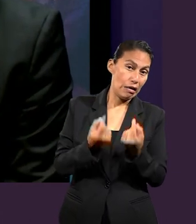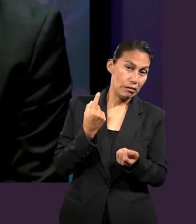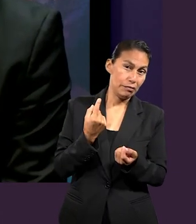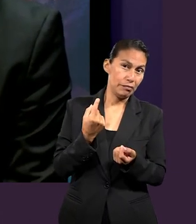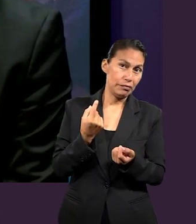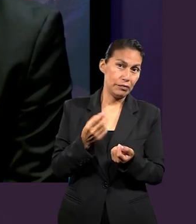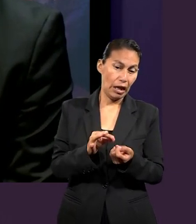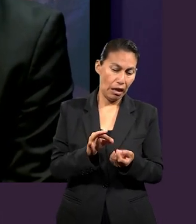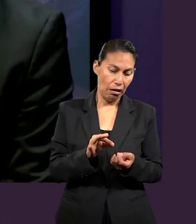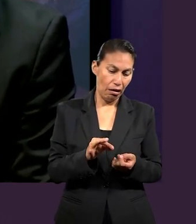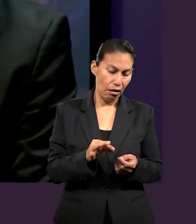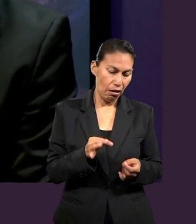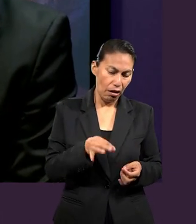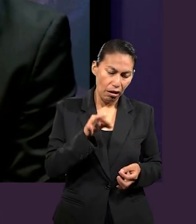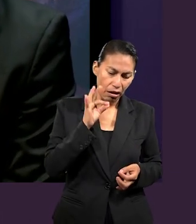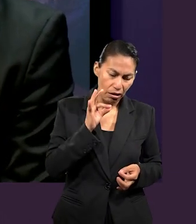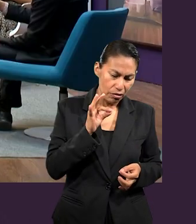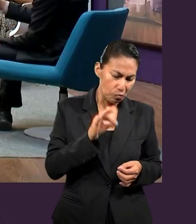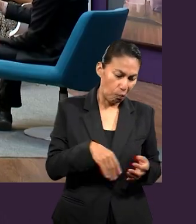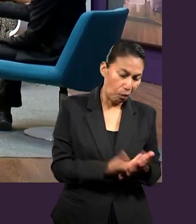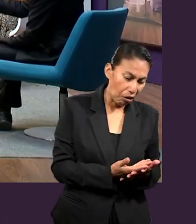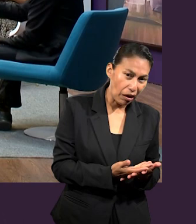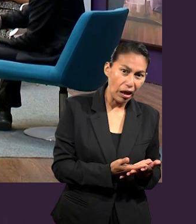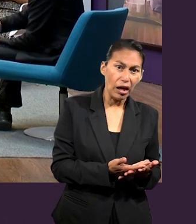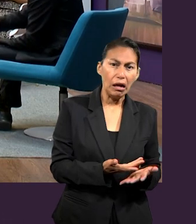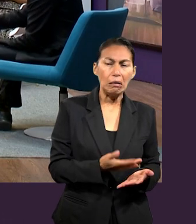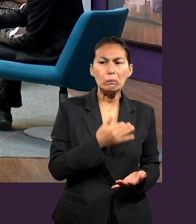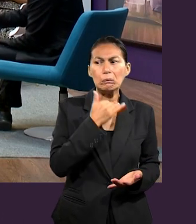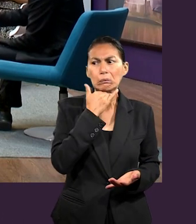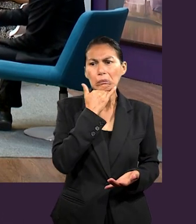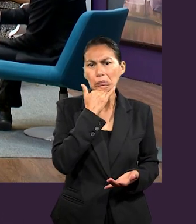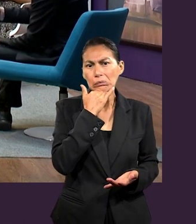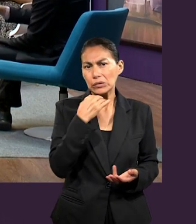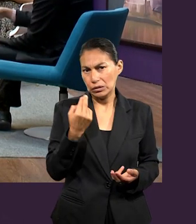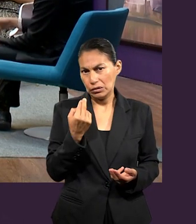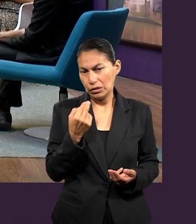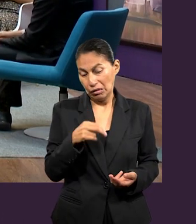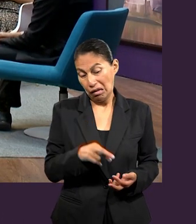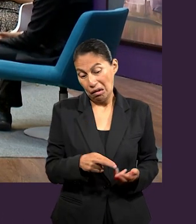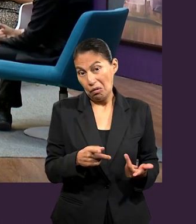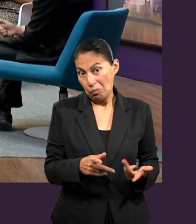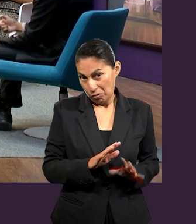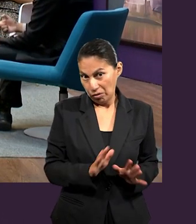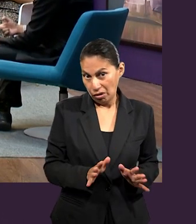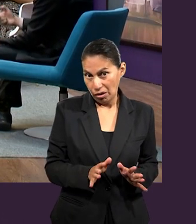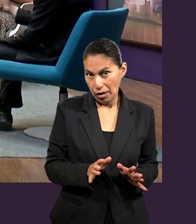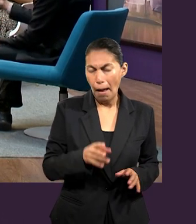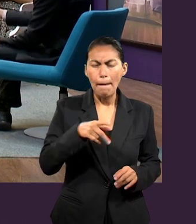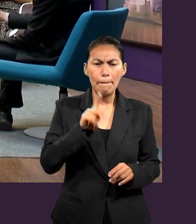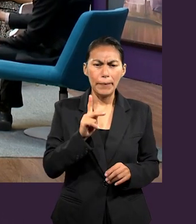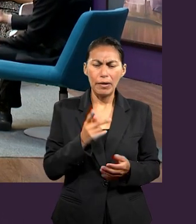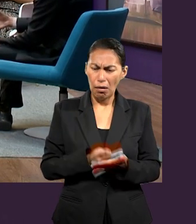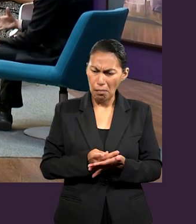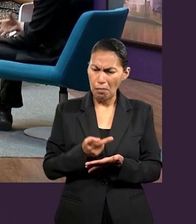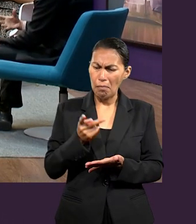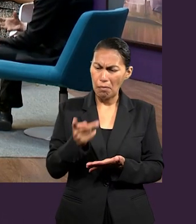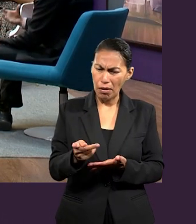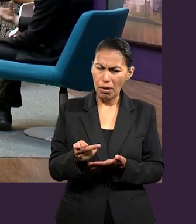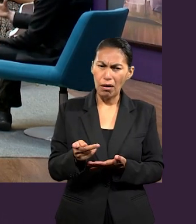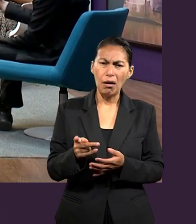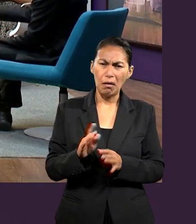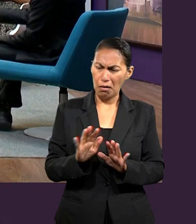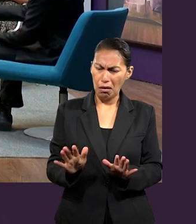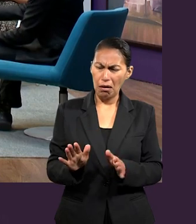tira esta taza y se rompe, pues necesita perdón por haberla roto, ¿verdad? Pero también si la paga o si